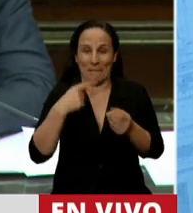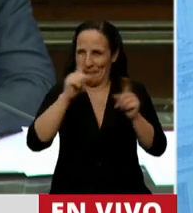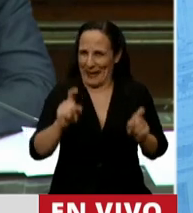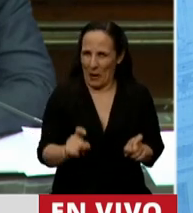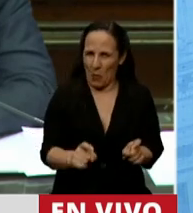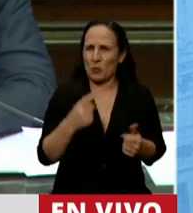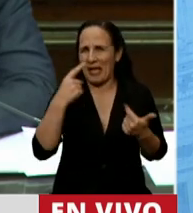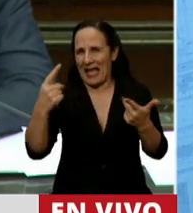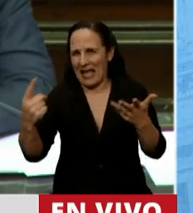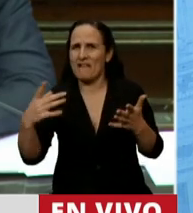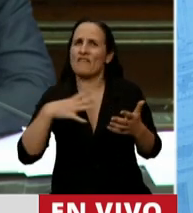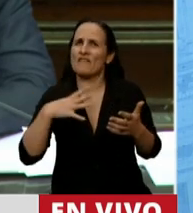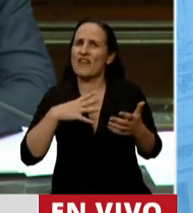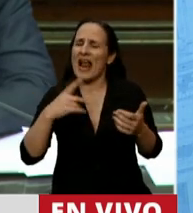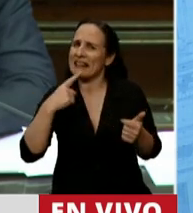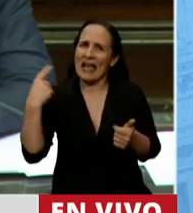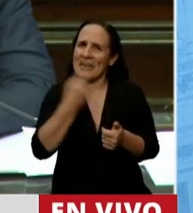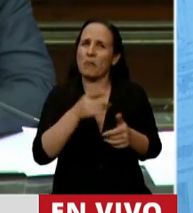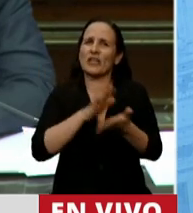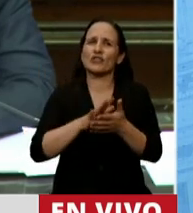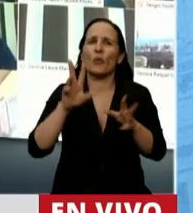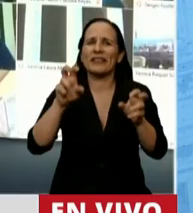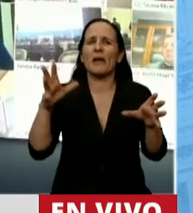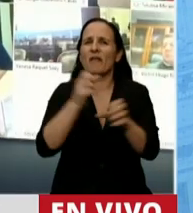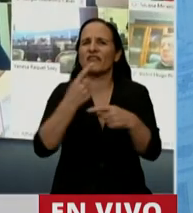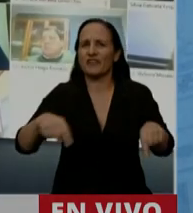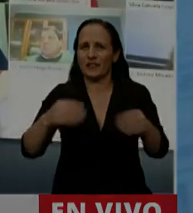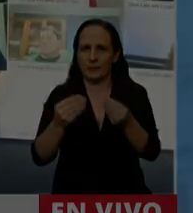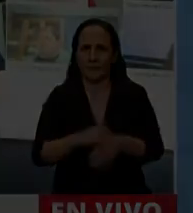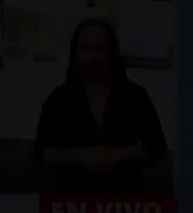no pudo responderme el señor Ministro. Gracias. Gracias, diputada. Gracias. Gracias.